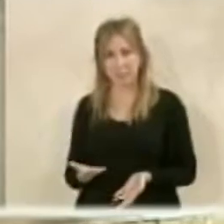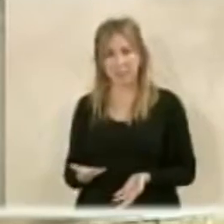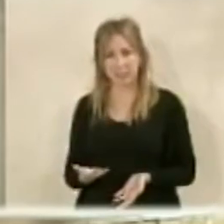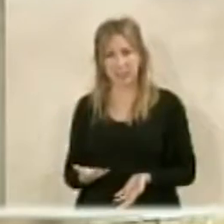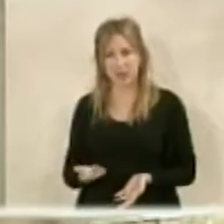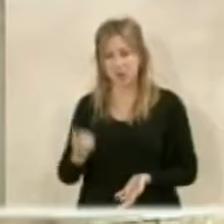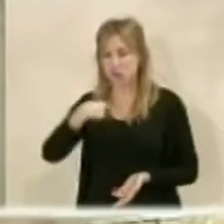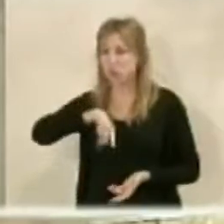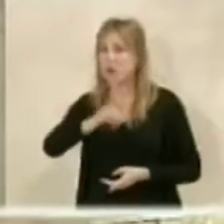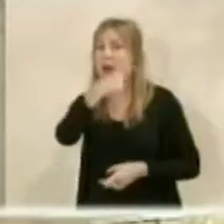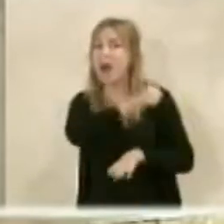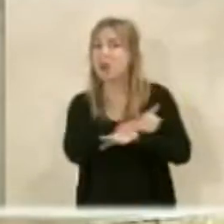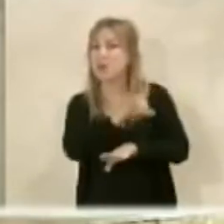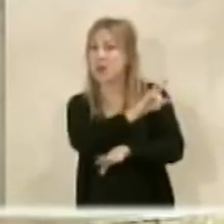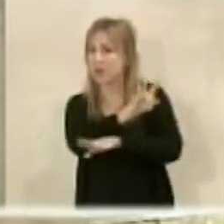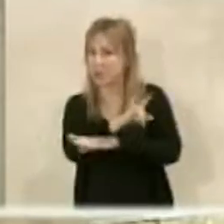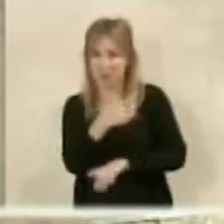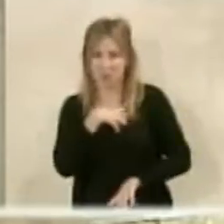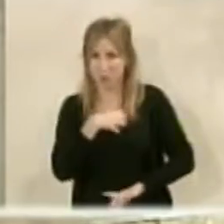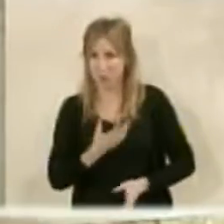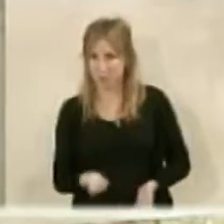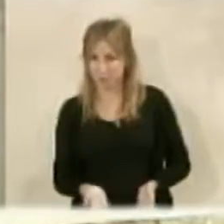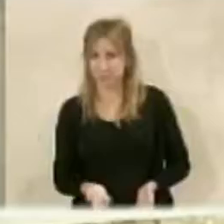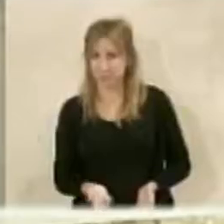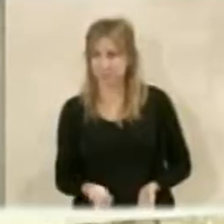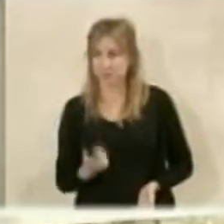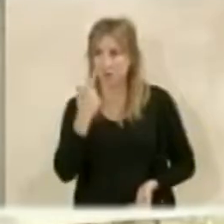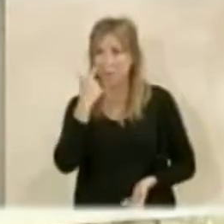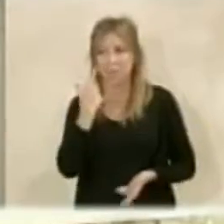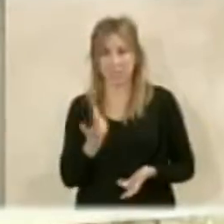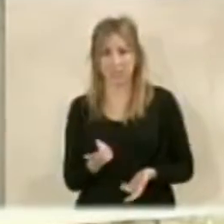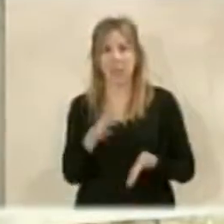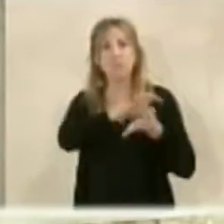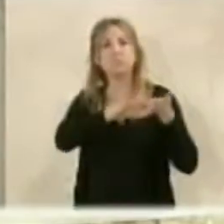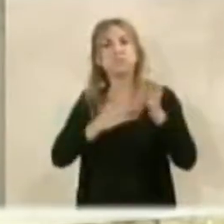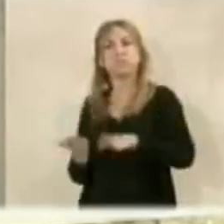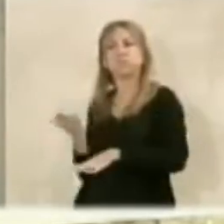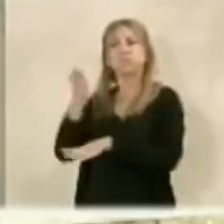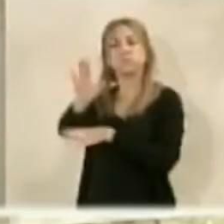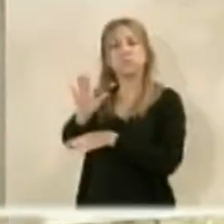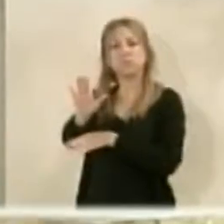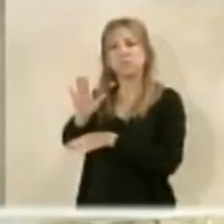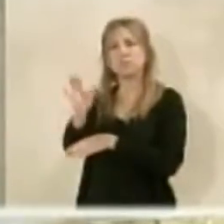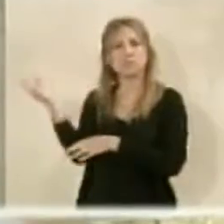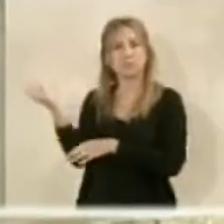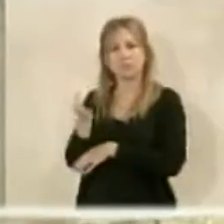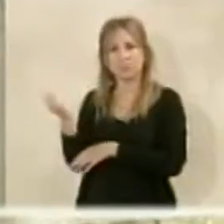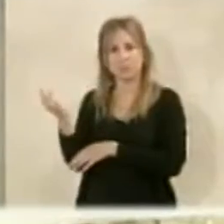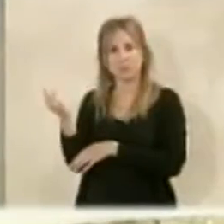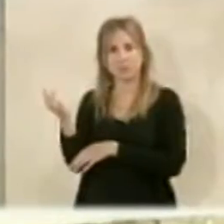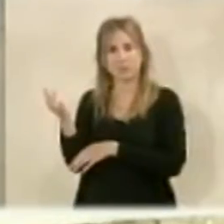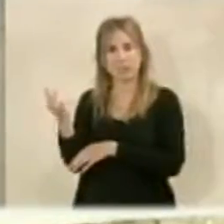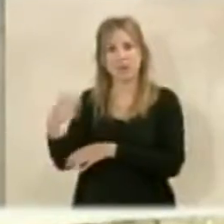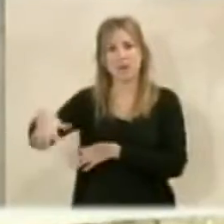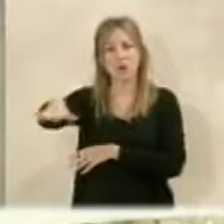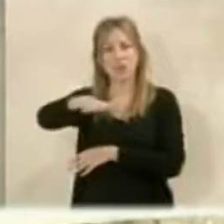podemos engañar a la gente. Miren, lo que se trae es el desarrollo justo de lo que es